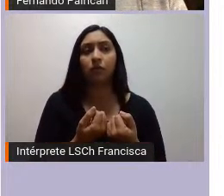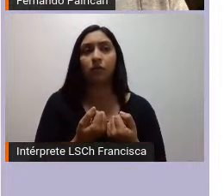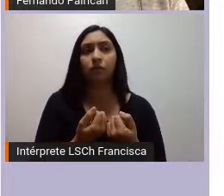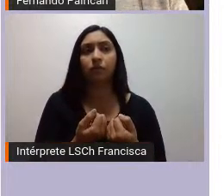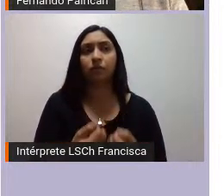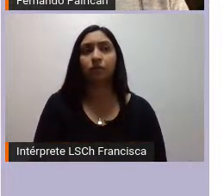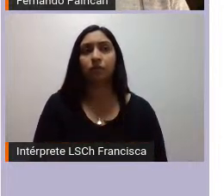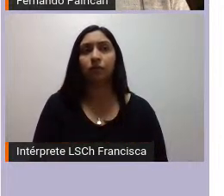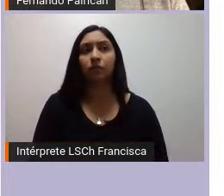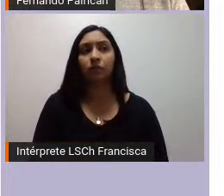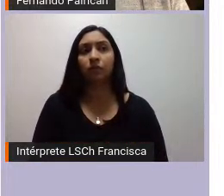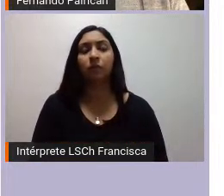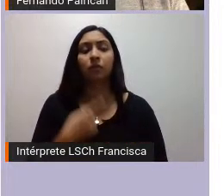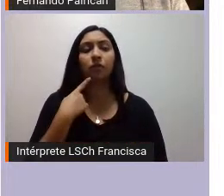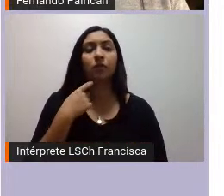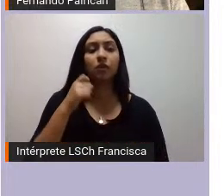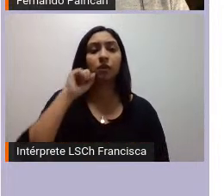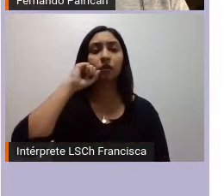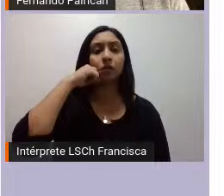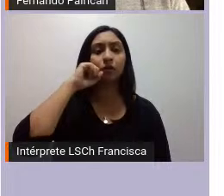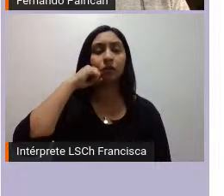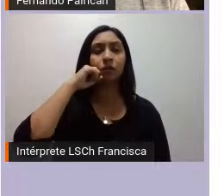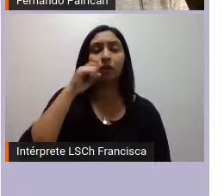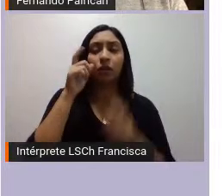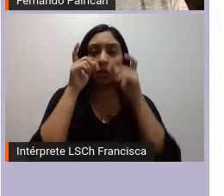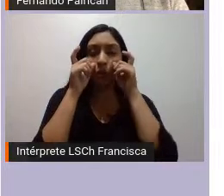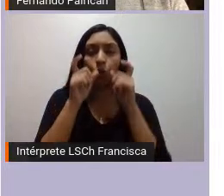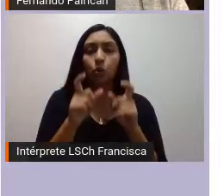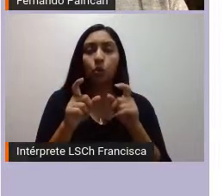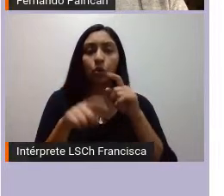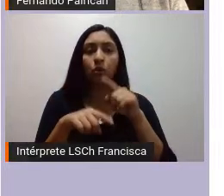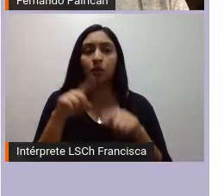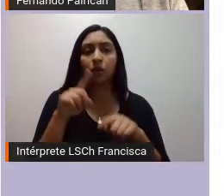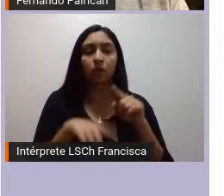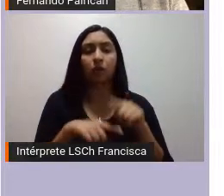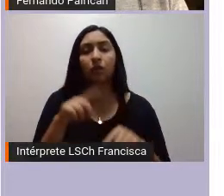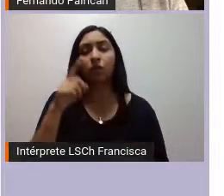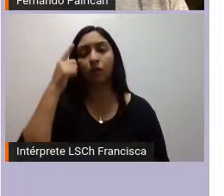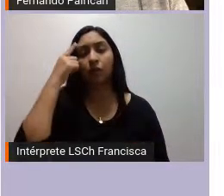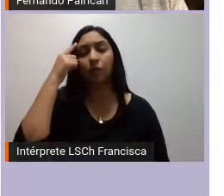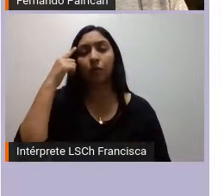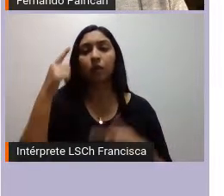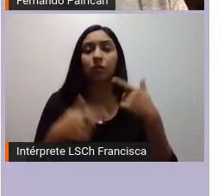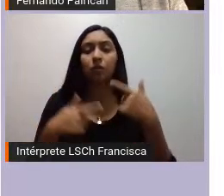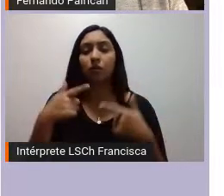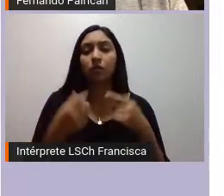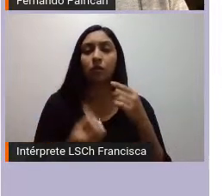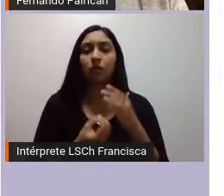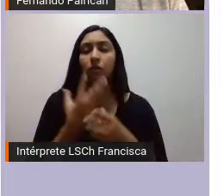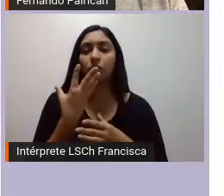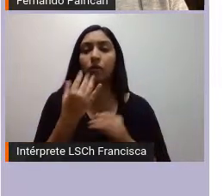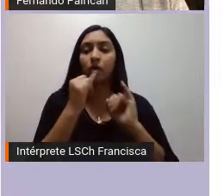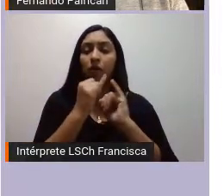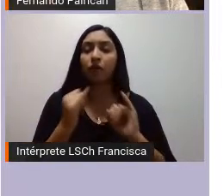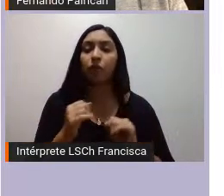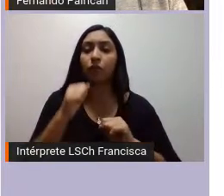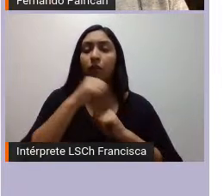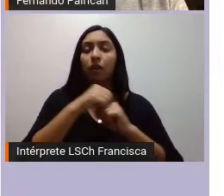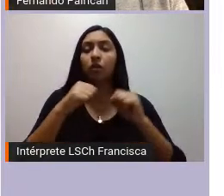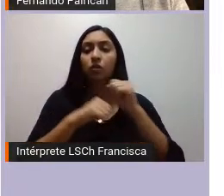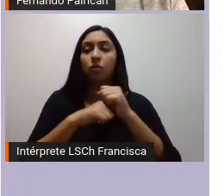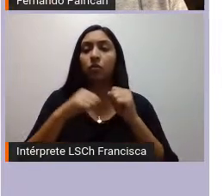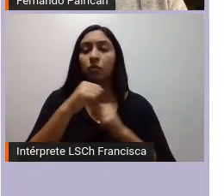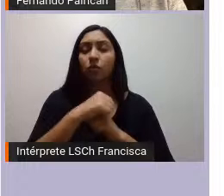qué significa el control territorial es pensar la política en nuevas formas de estructurar el poder político en base al